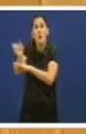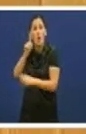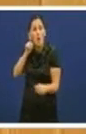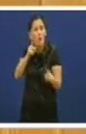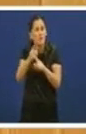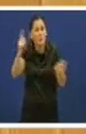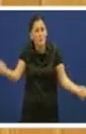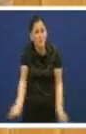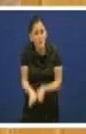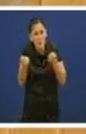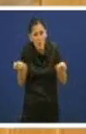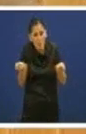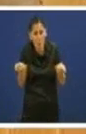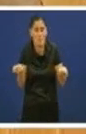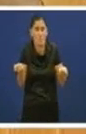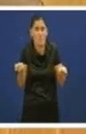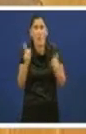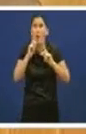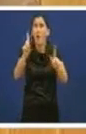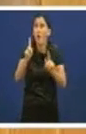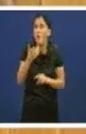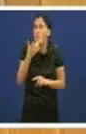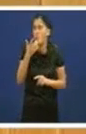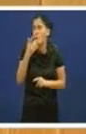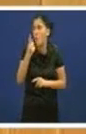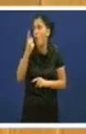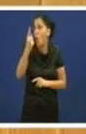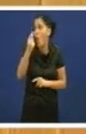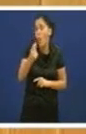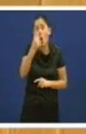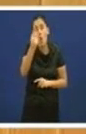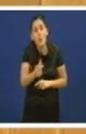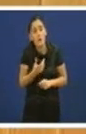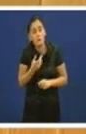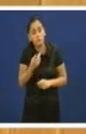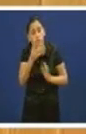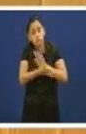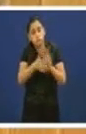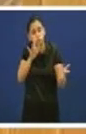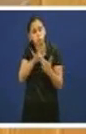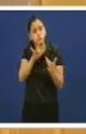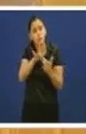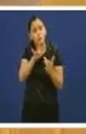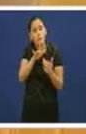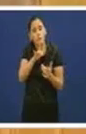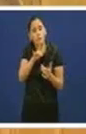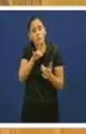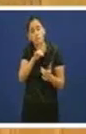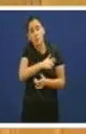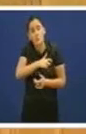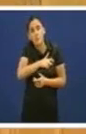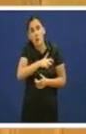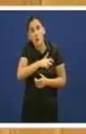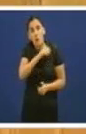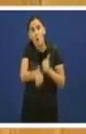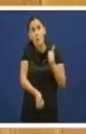tuvera alguna recalada en Bruselas e falada co comisario da competencia posiblemente nos iría en outras cuestións porque